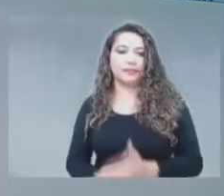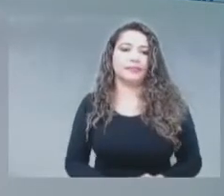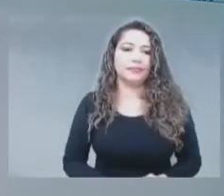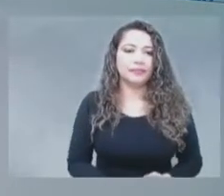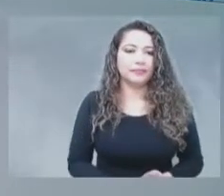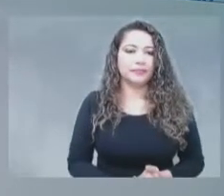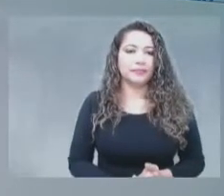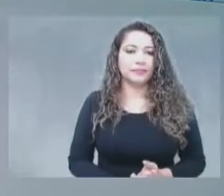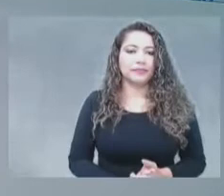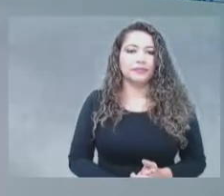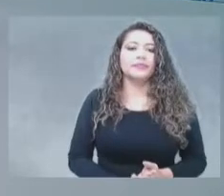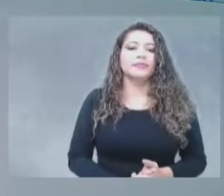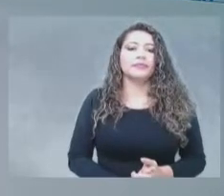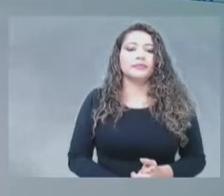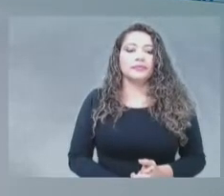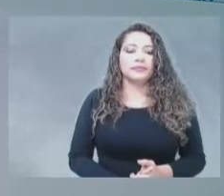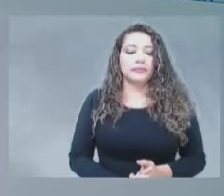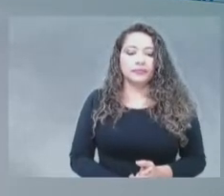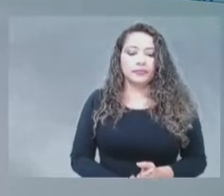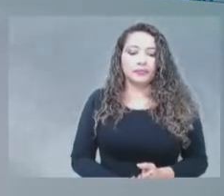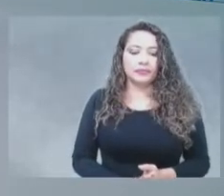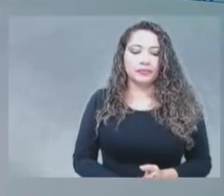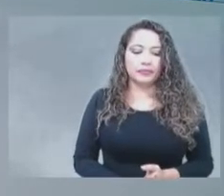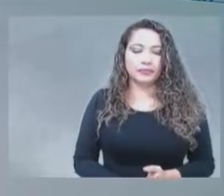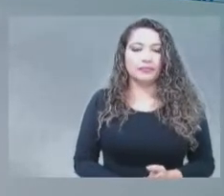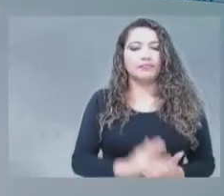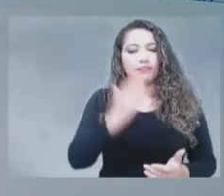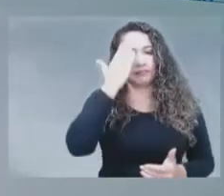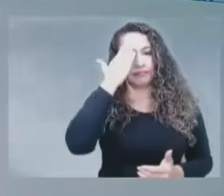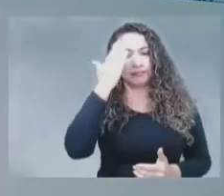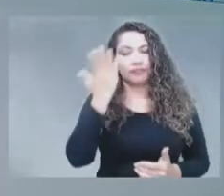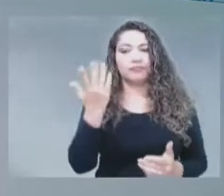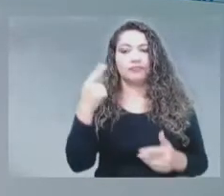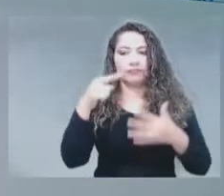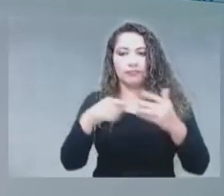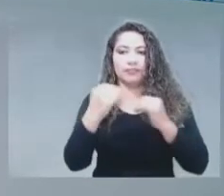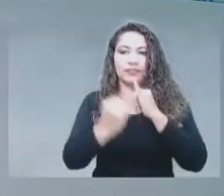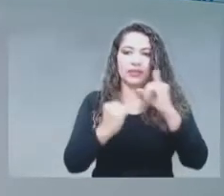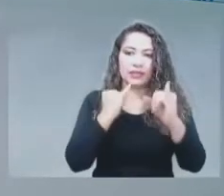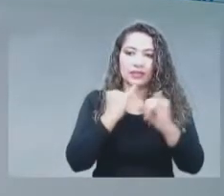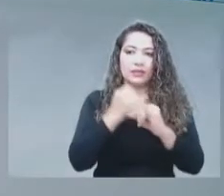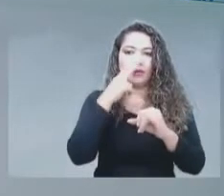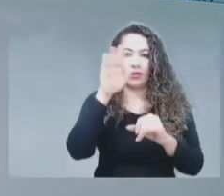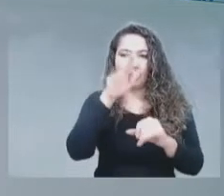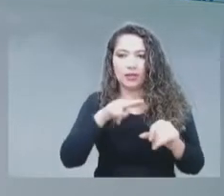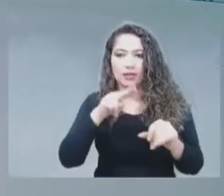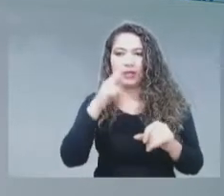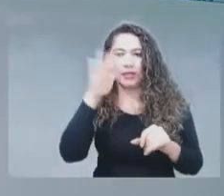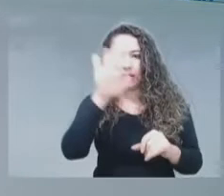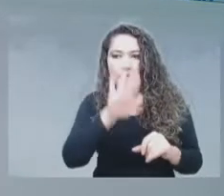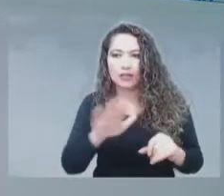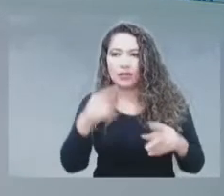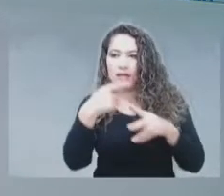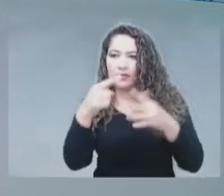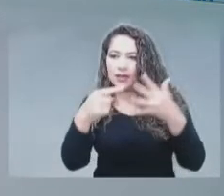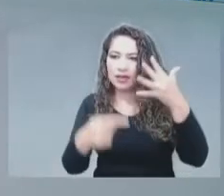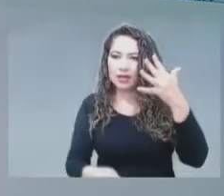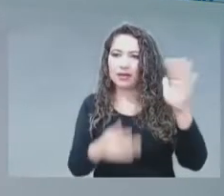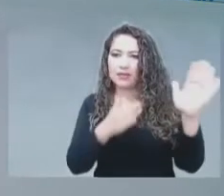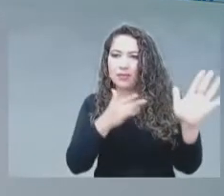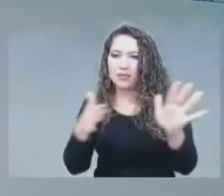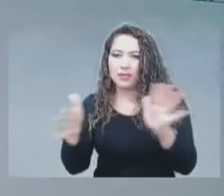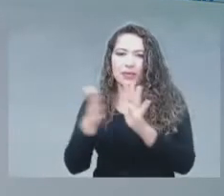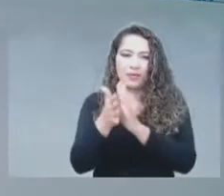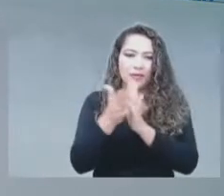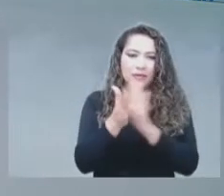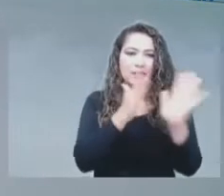insumos internacionales e insumos nacionales. En los internacionales, pues, tomamos muchas fuentes de muchos reguladores, de los